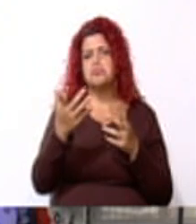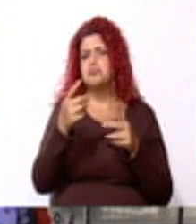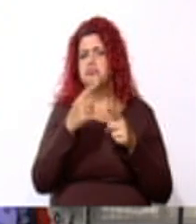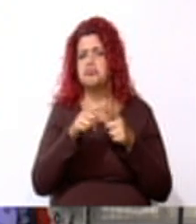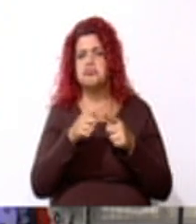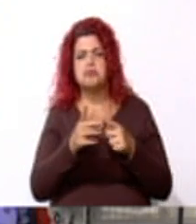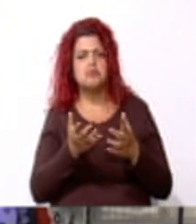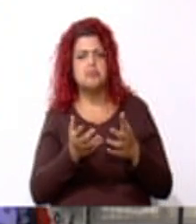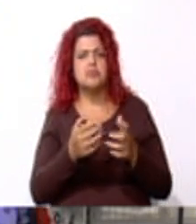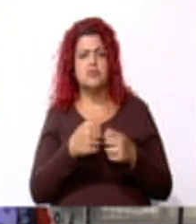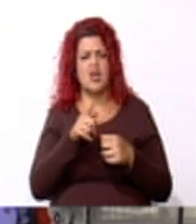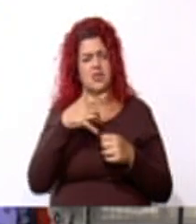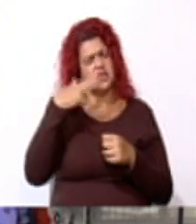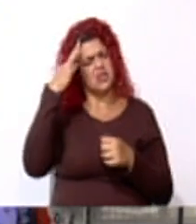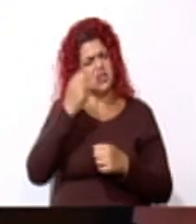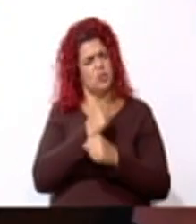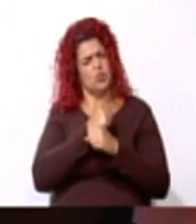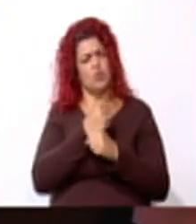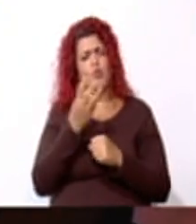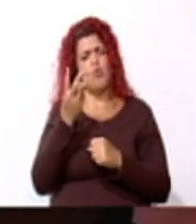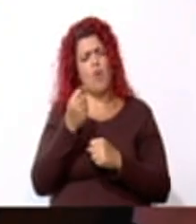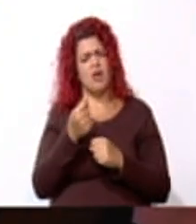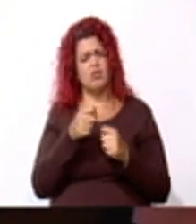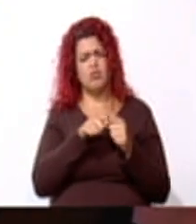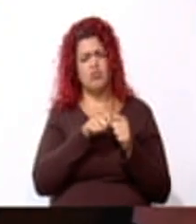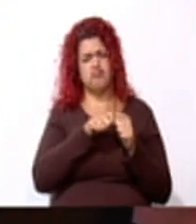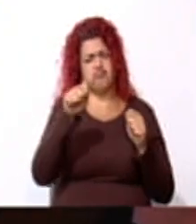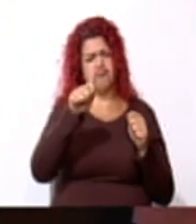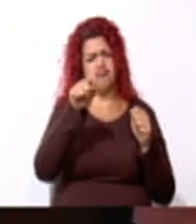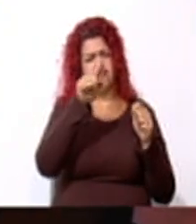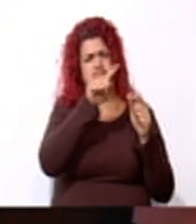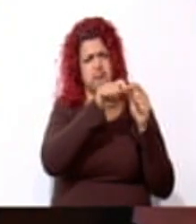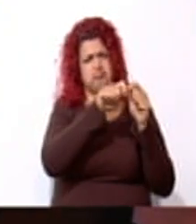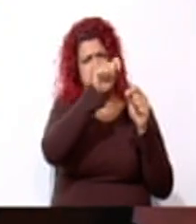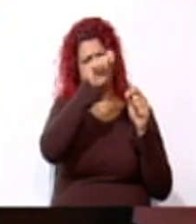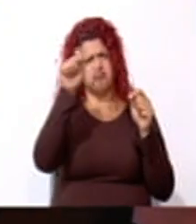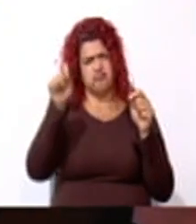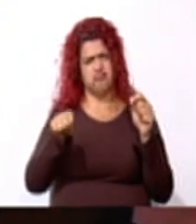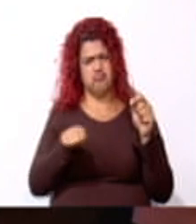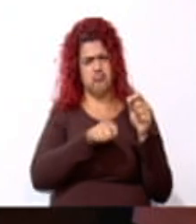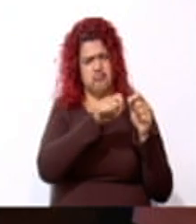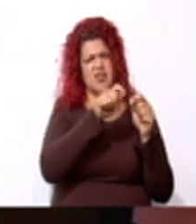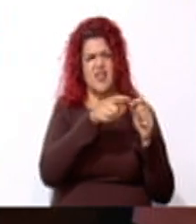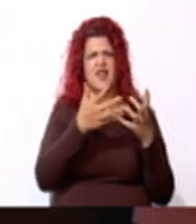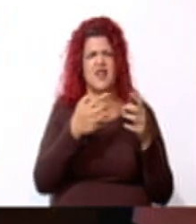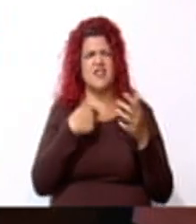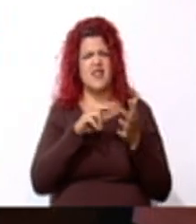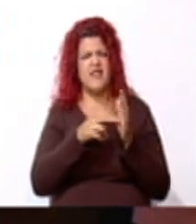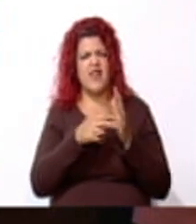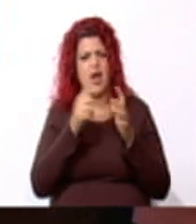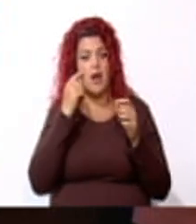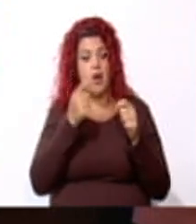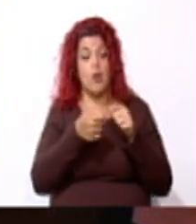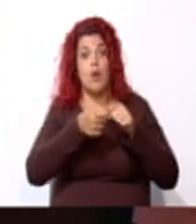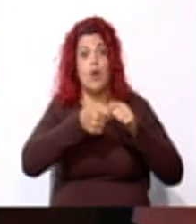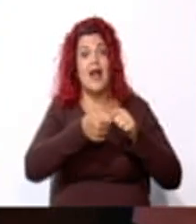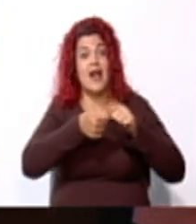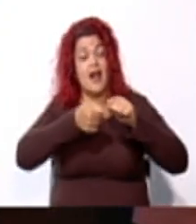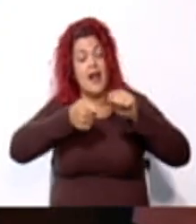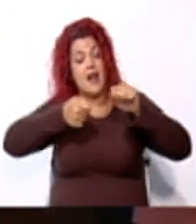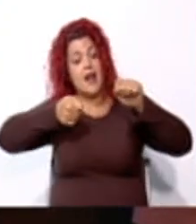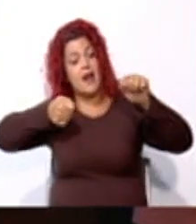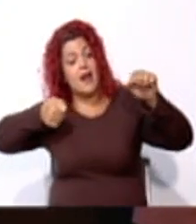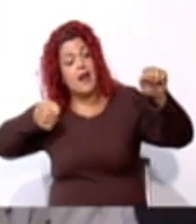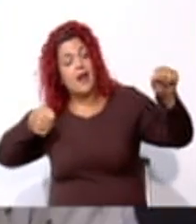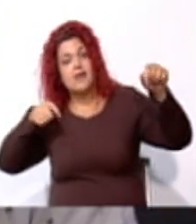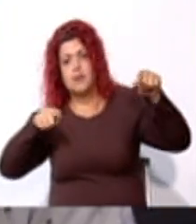estarás seguro de cuánto mide realmente el perímetro. Y recordemos que los perímetros son unidades lineales, no cuadradas, ya que se miden con unidades